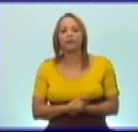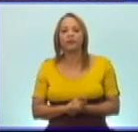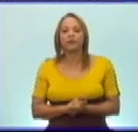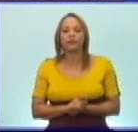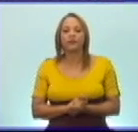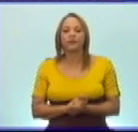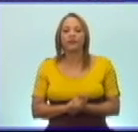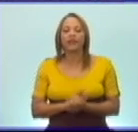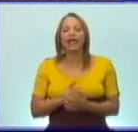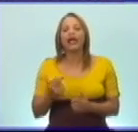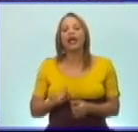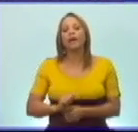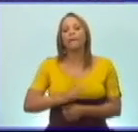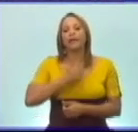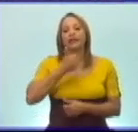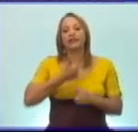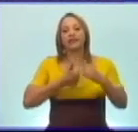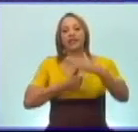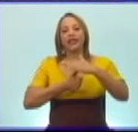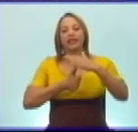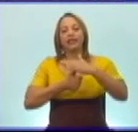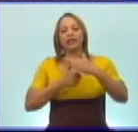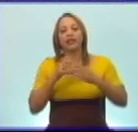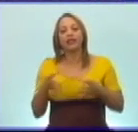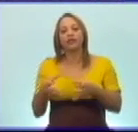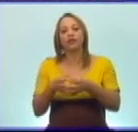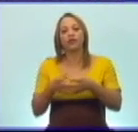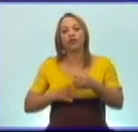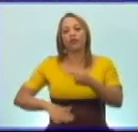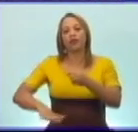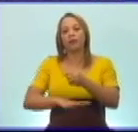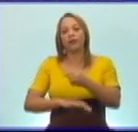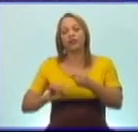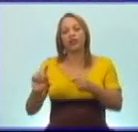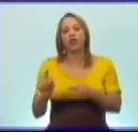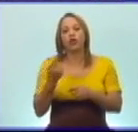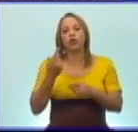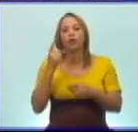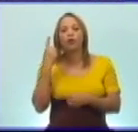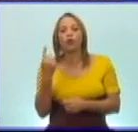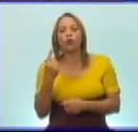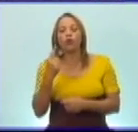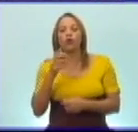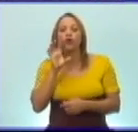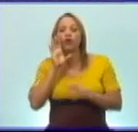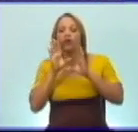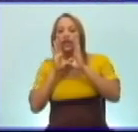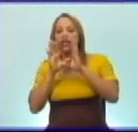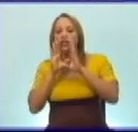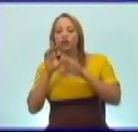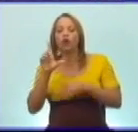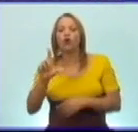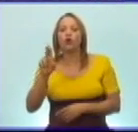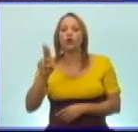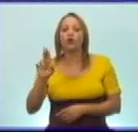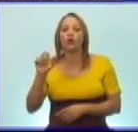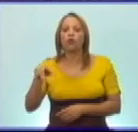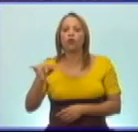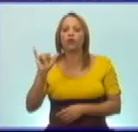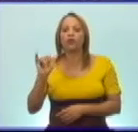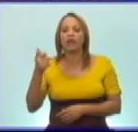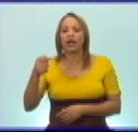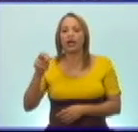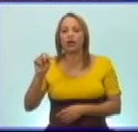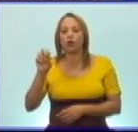Es el presidente de la Asociación de Base Número 1, Grito de Lullanó, del municipio 10 de octubre.